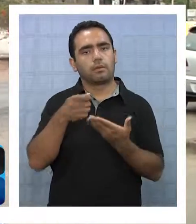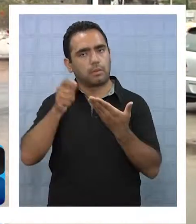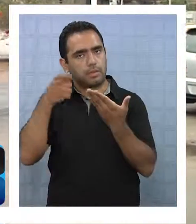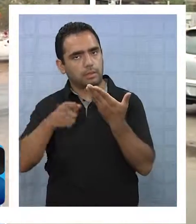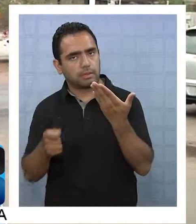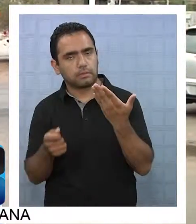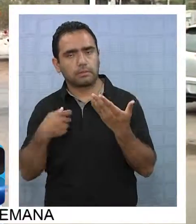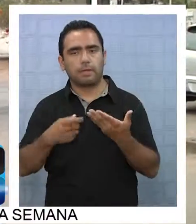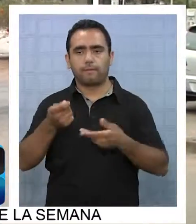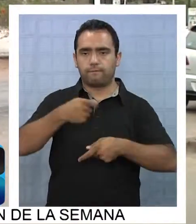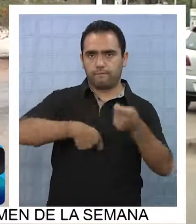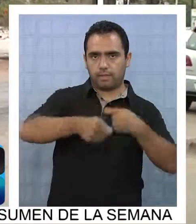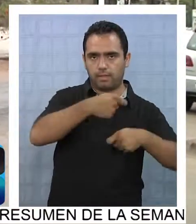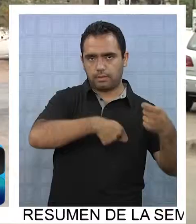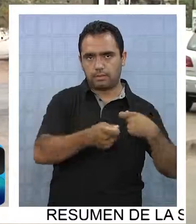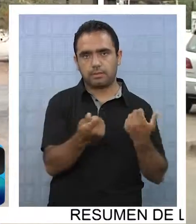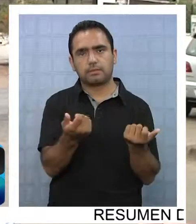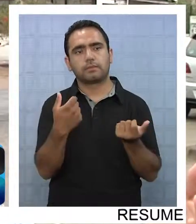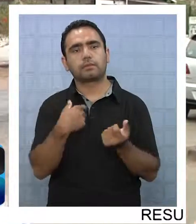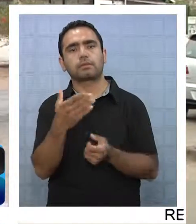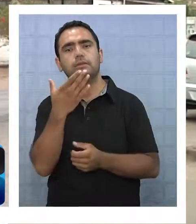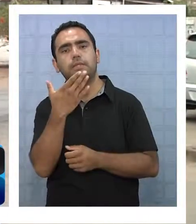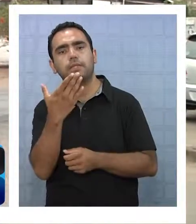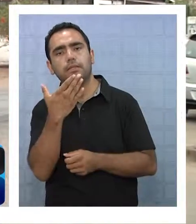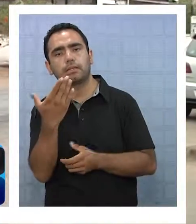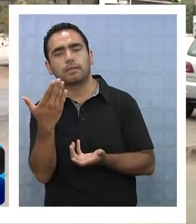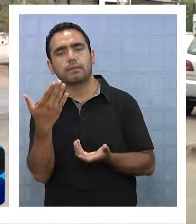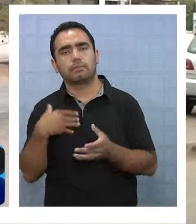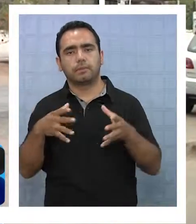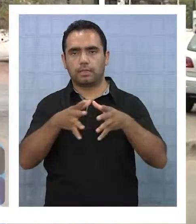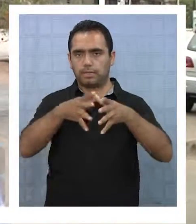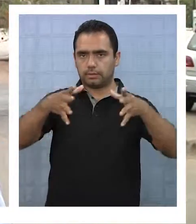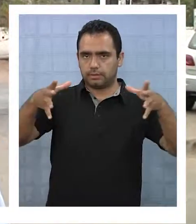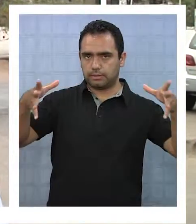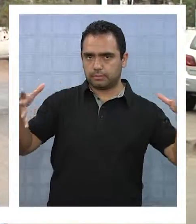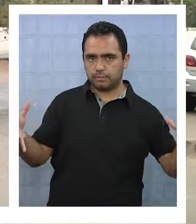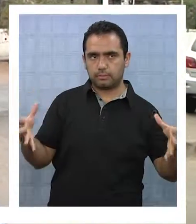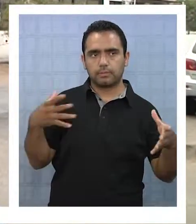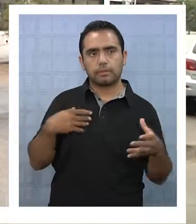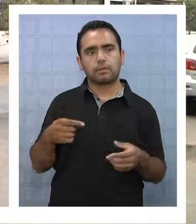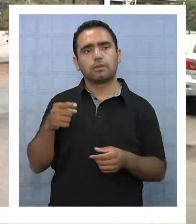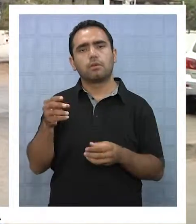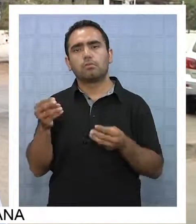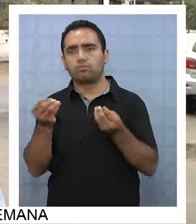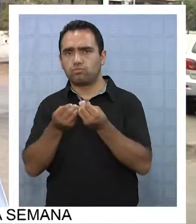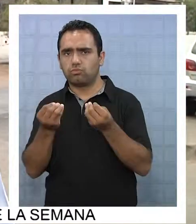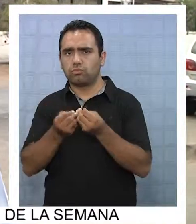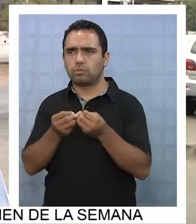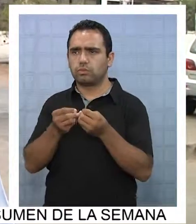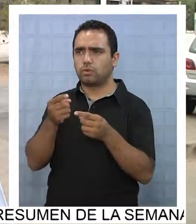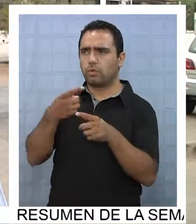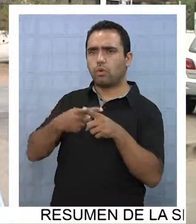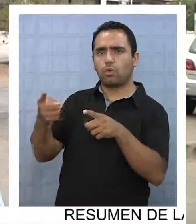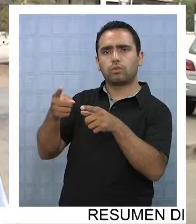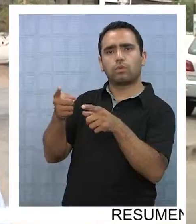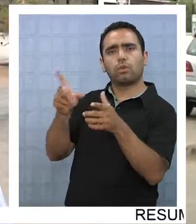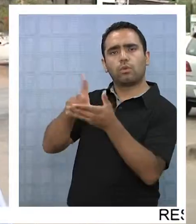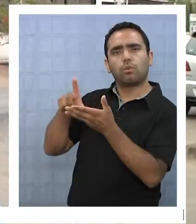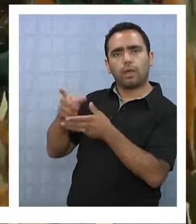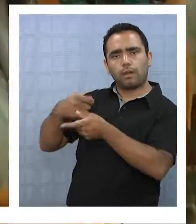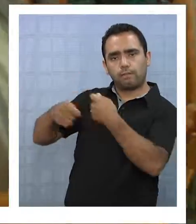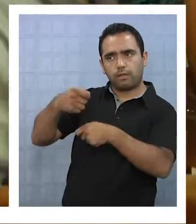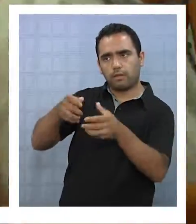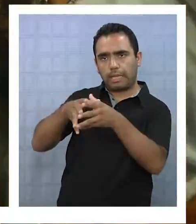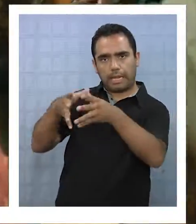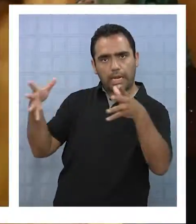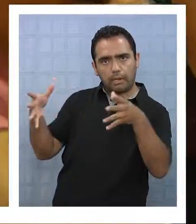cuanto a su venta por metro cuadrado. Ha registrado buenos indicadores en cuanto al crecimiento en ventas. Que hoy día no muchos centros comerciales se dan el lujo